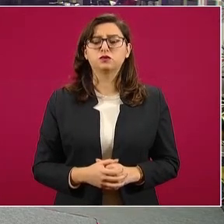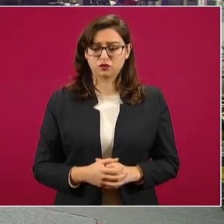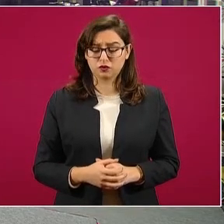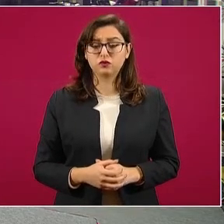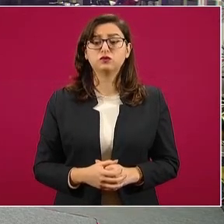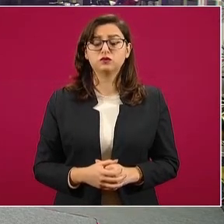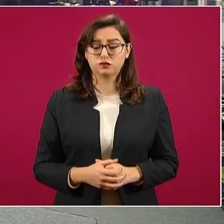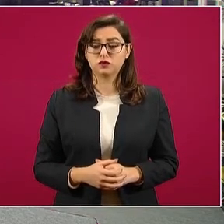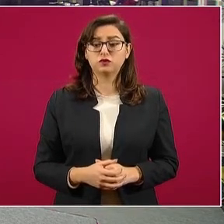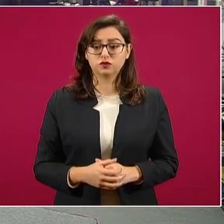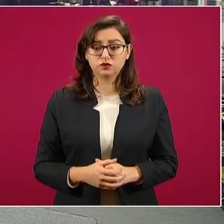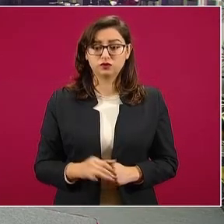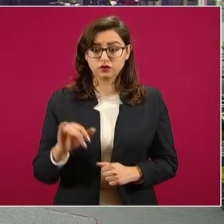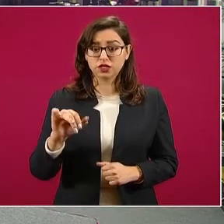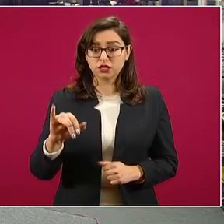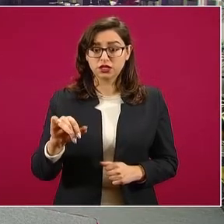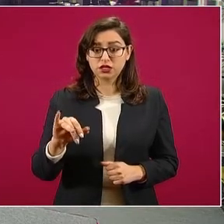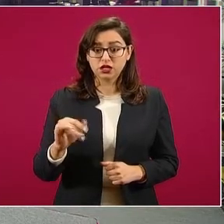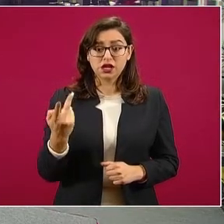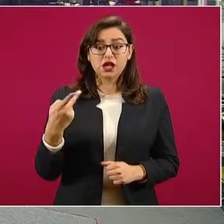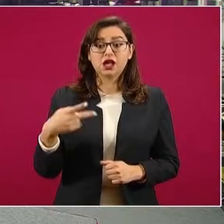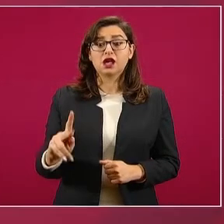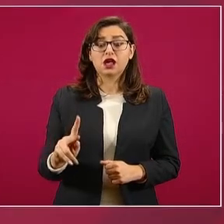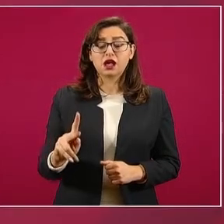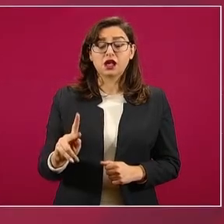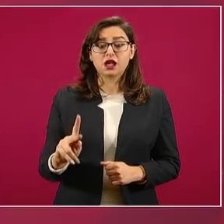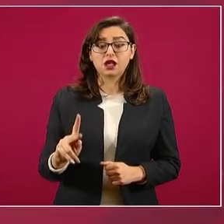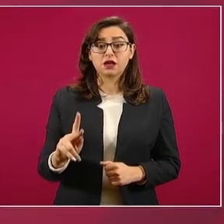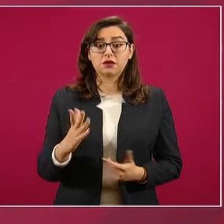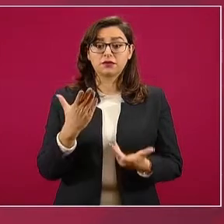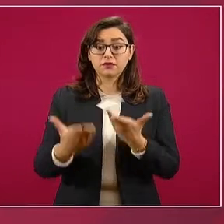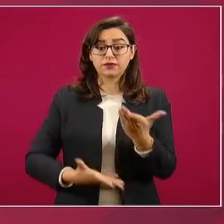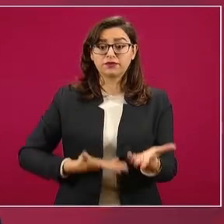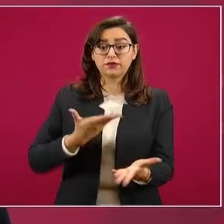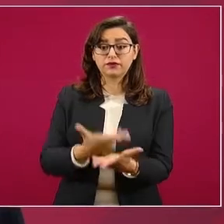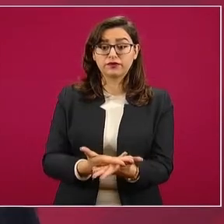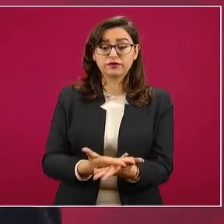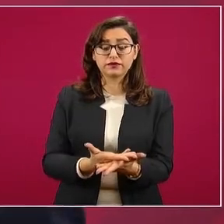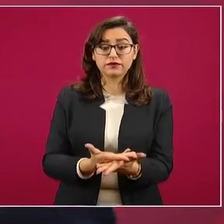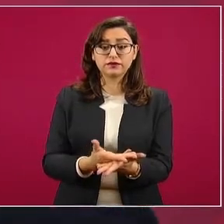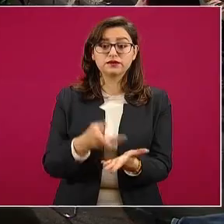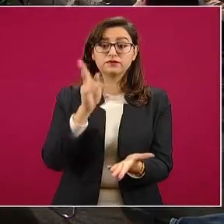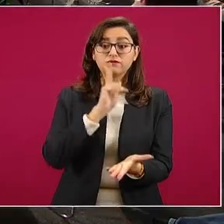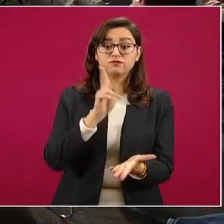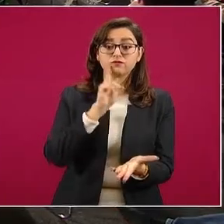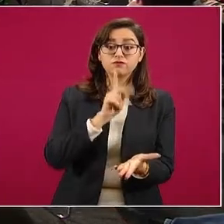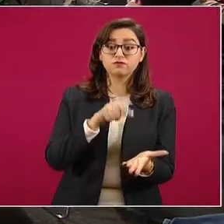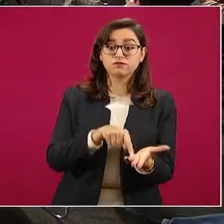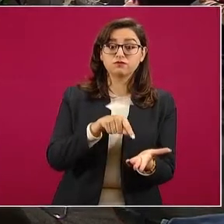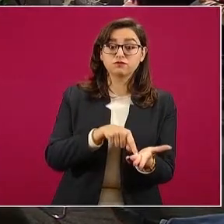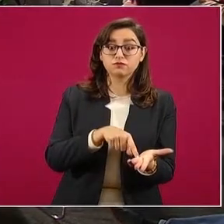pero tienen que probar que no es esto,